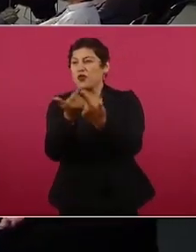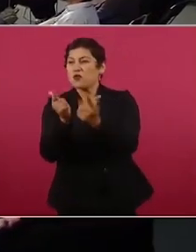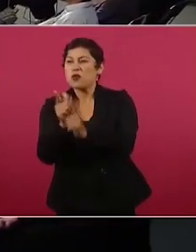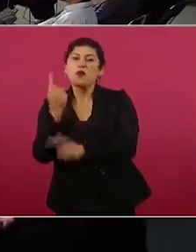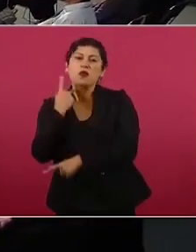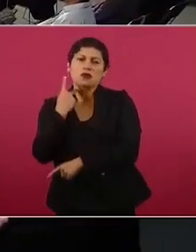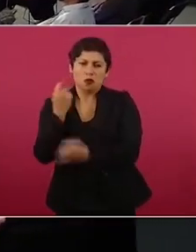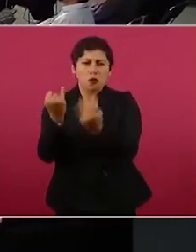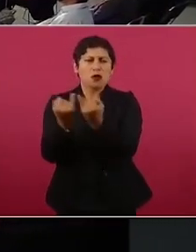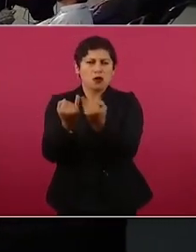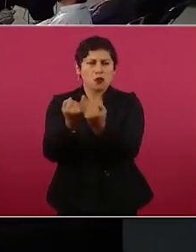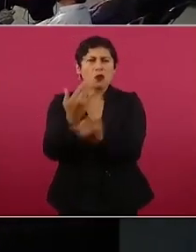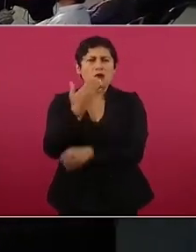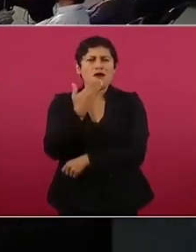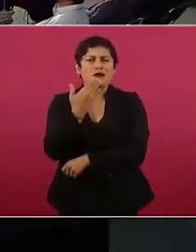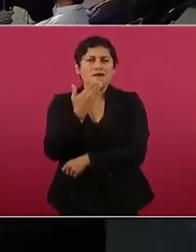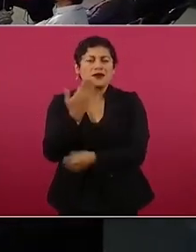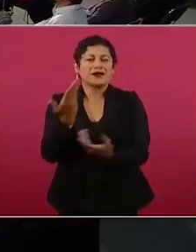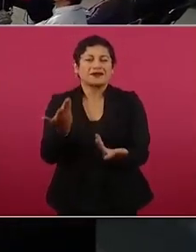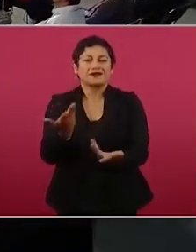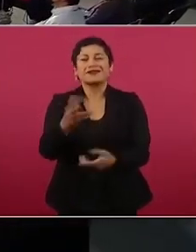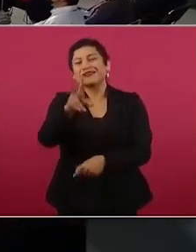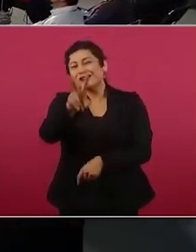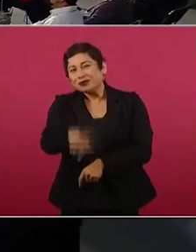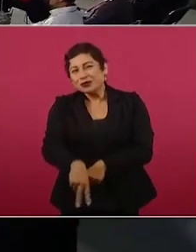como son las leyes en general